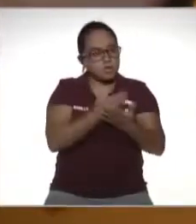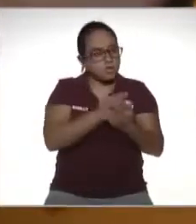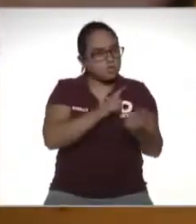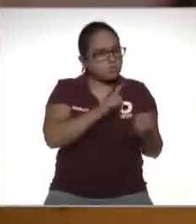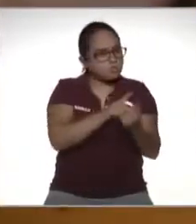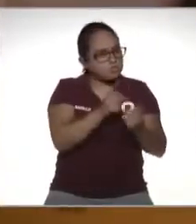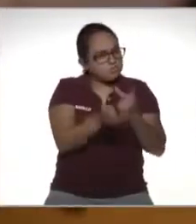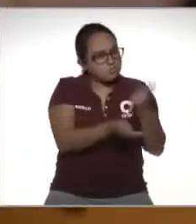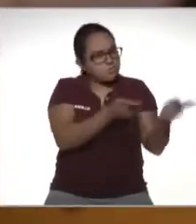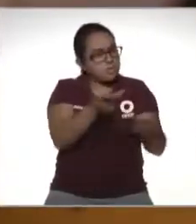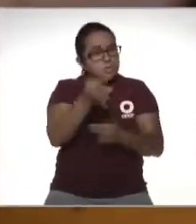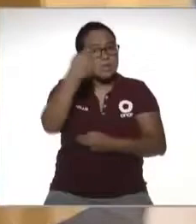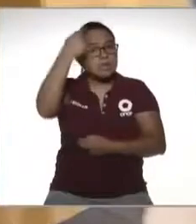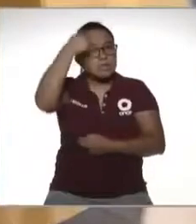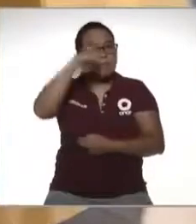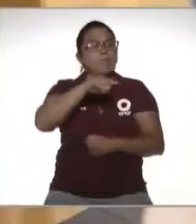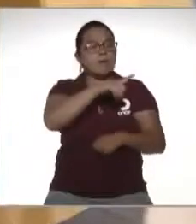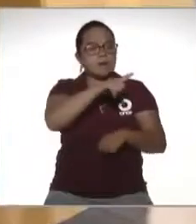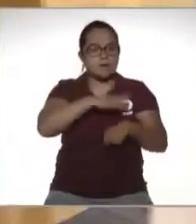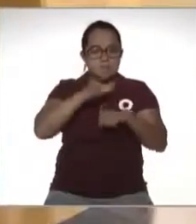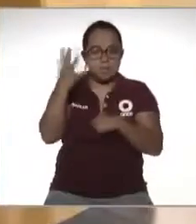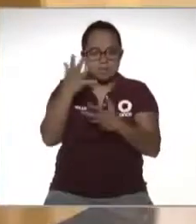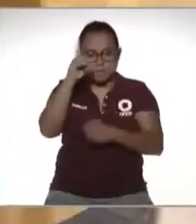confianza para que los oriente